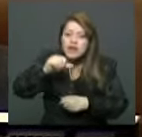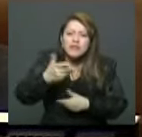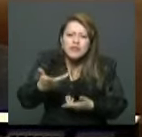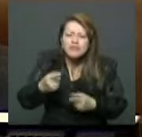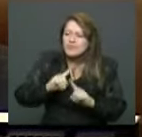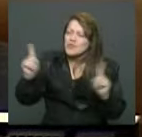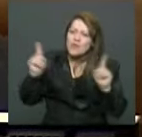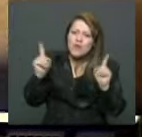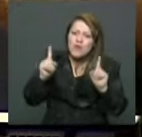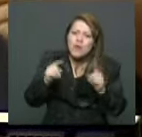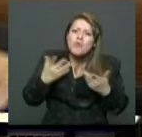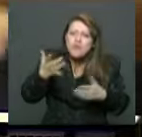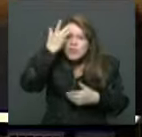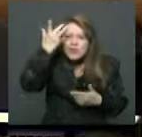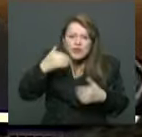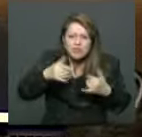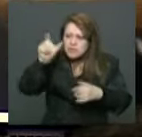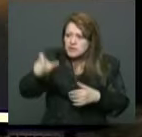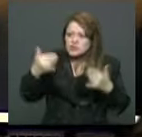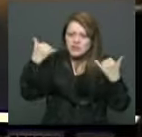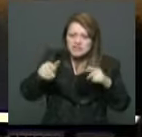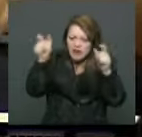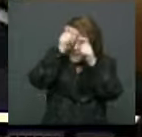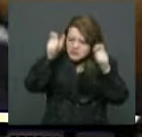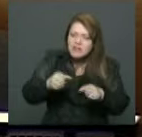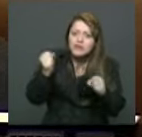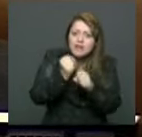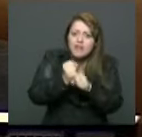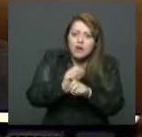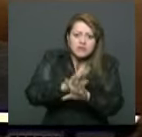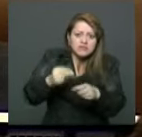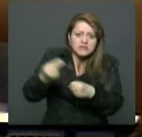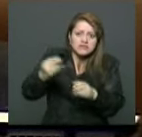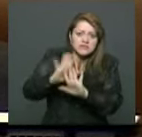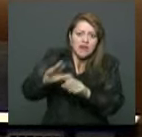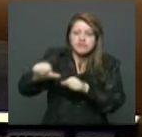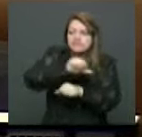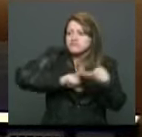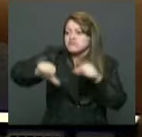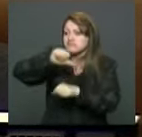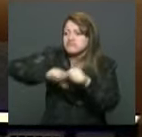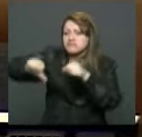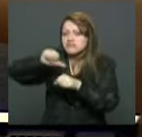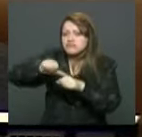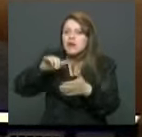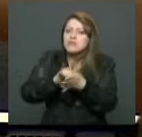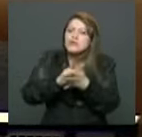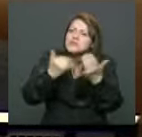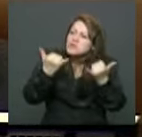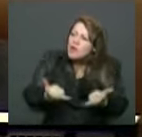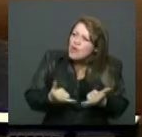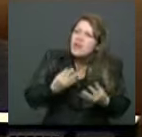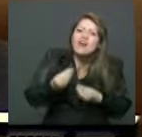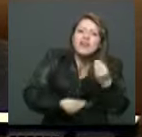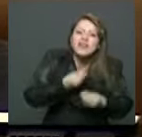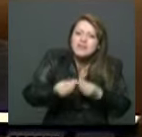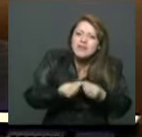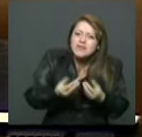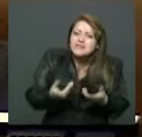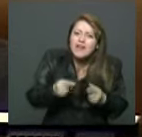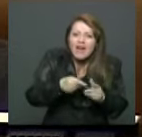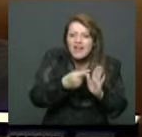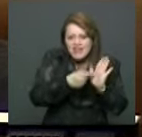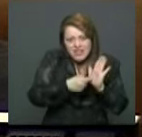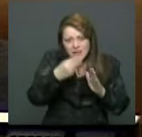participar del sector privado en el sector de donde salían, en el sector público, porque esta puerta giratoria ha también sido una de las grandes